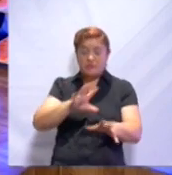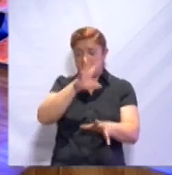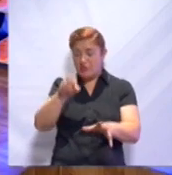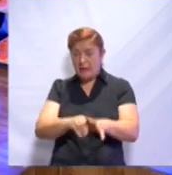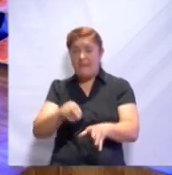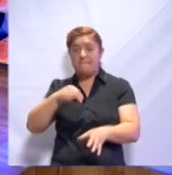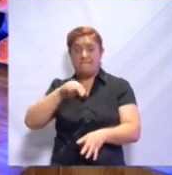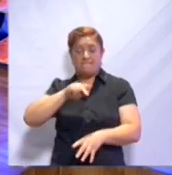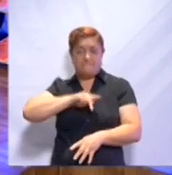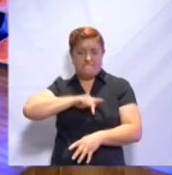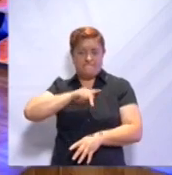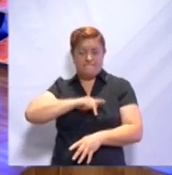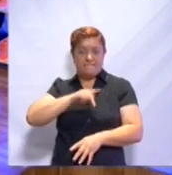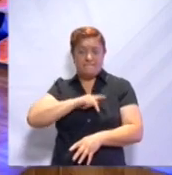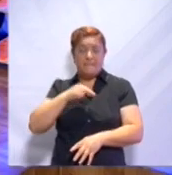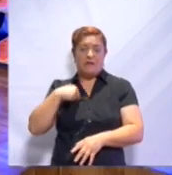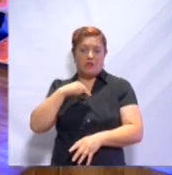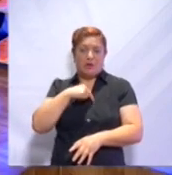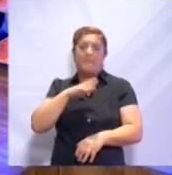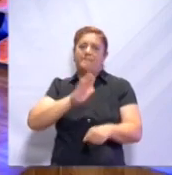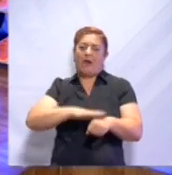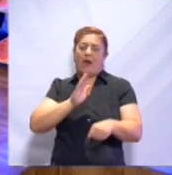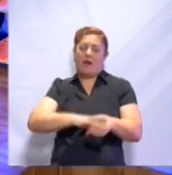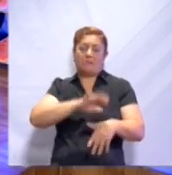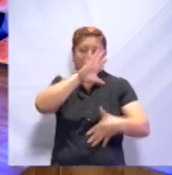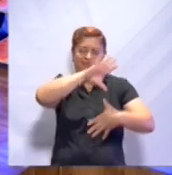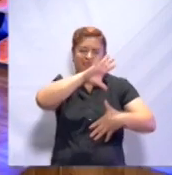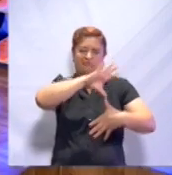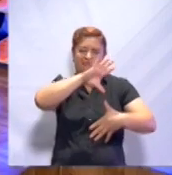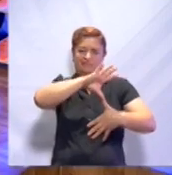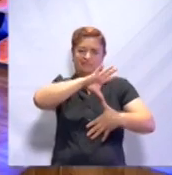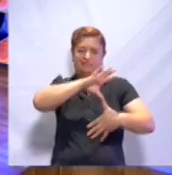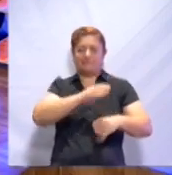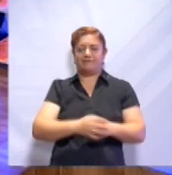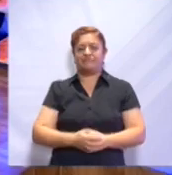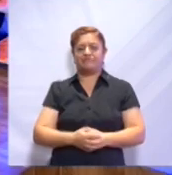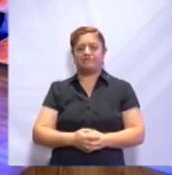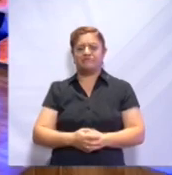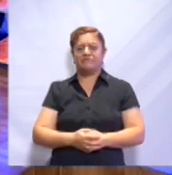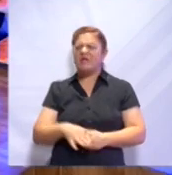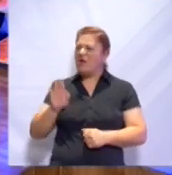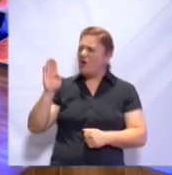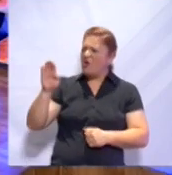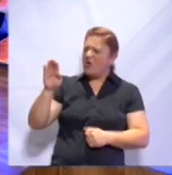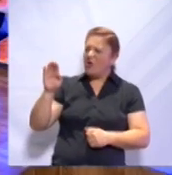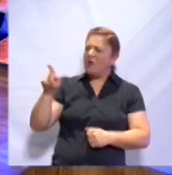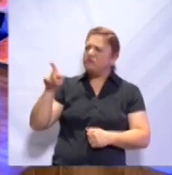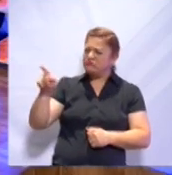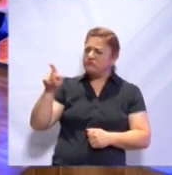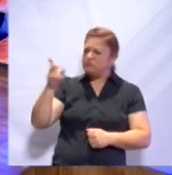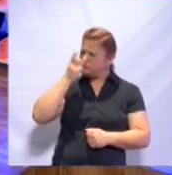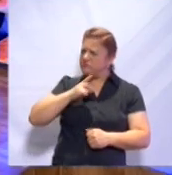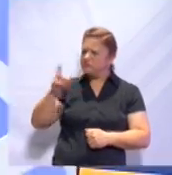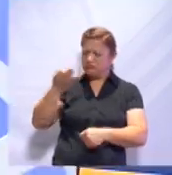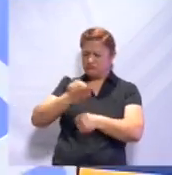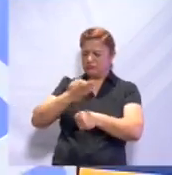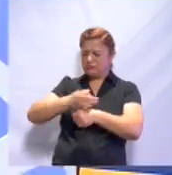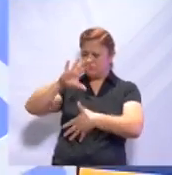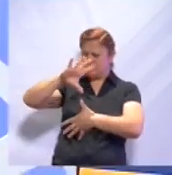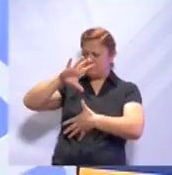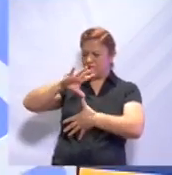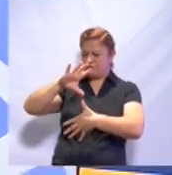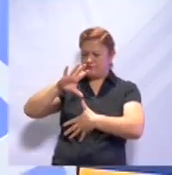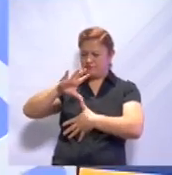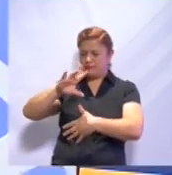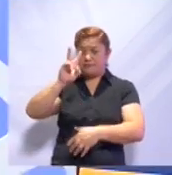continente, el americano. ¿Verdad, Miri? ¿Sabes? Ahora que mencionas el continente americano, a